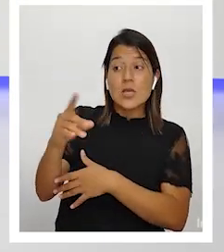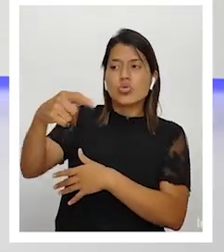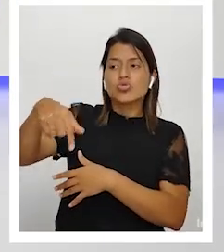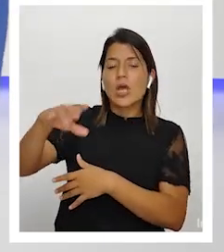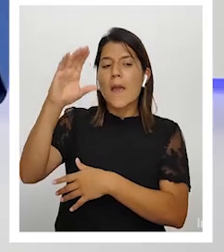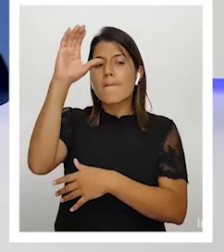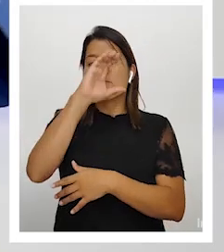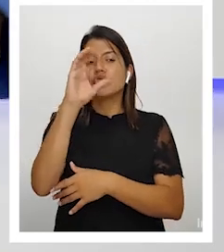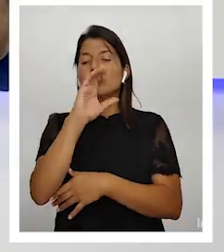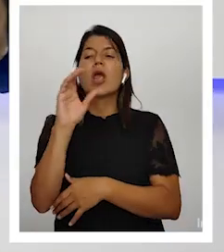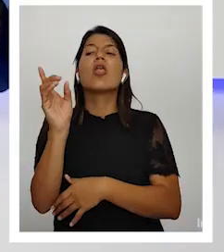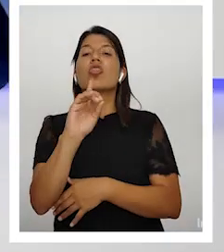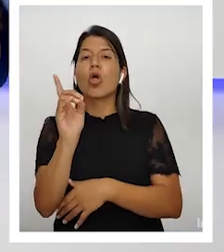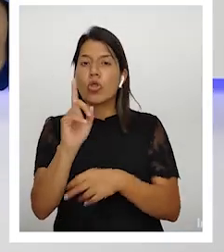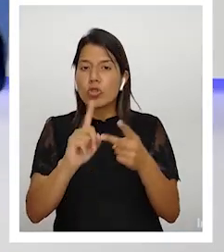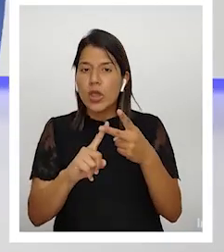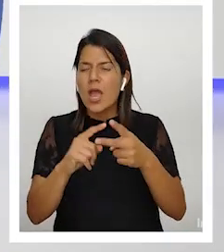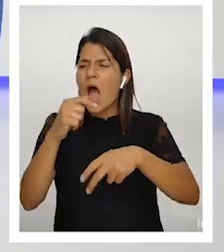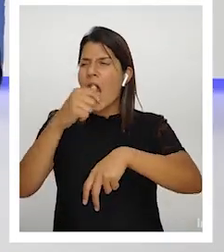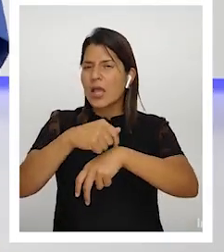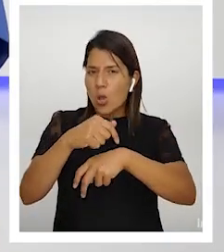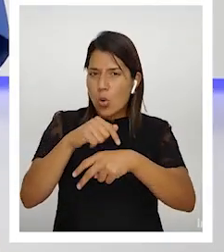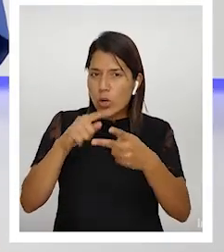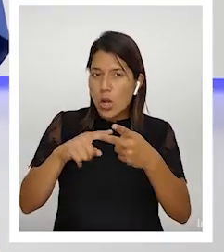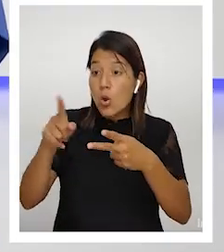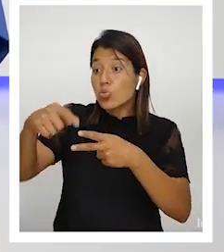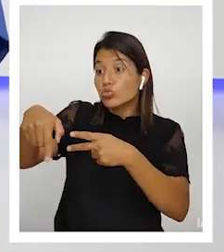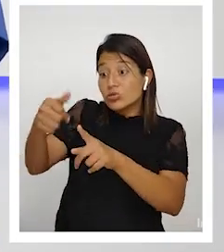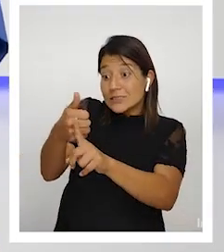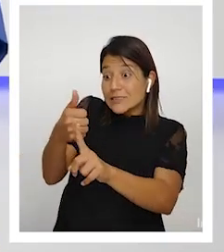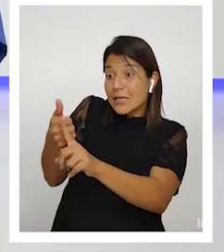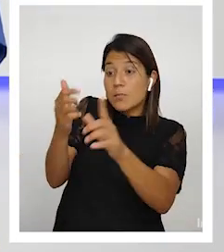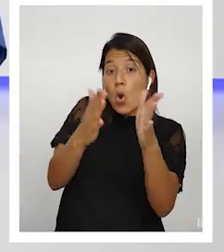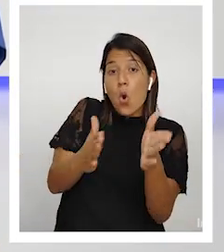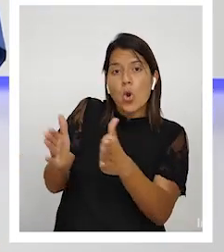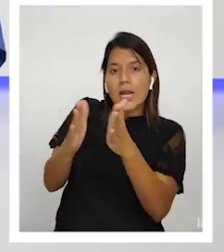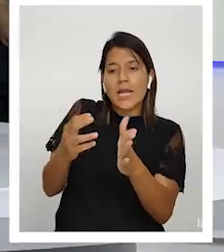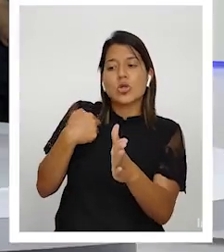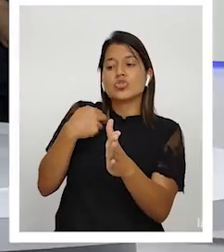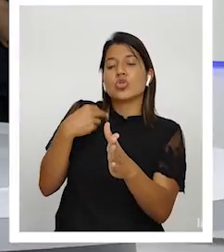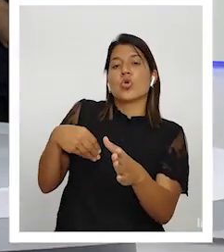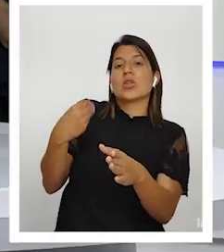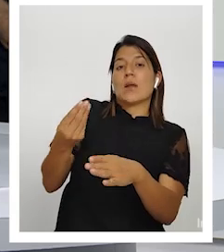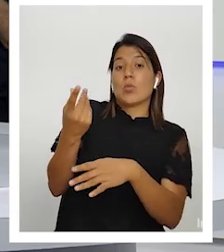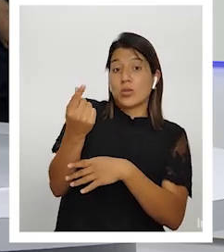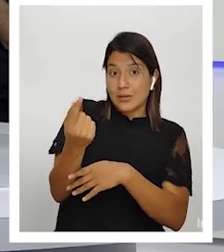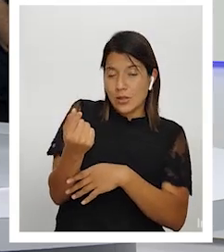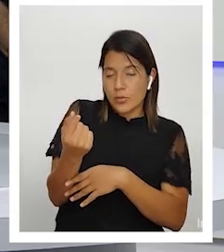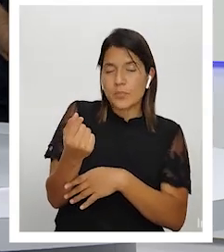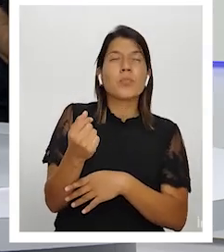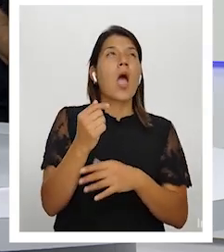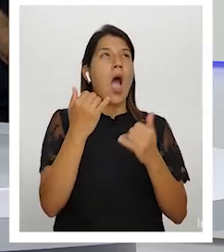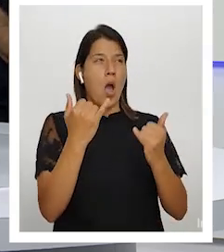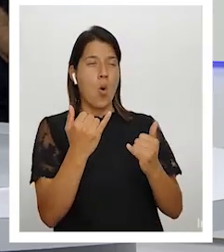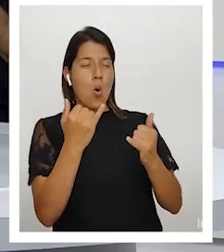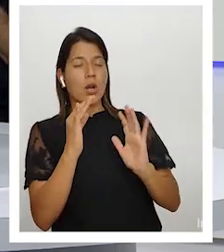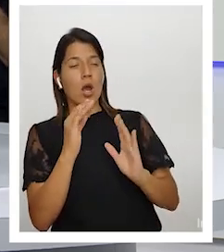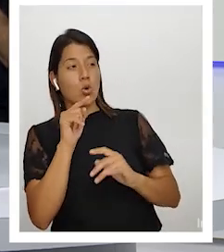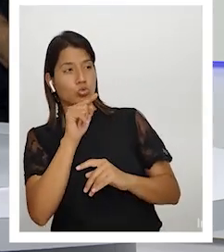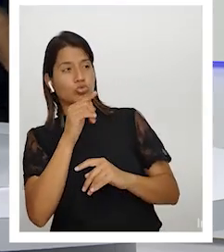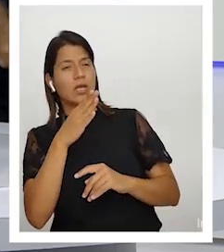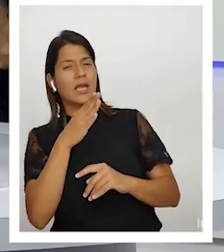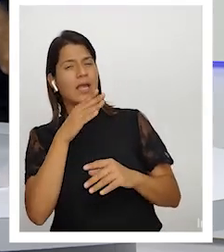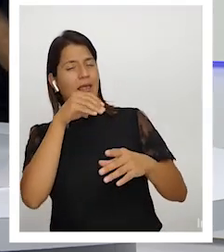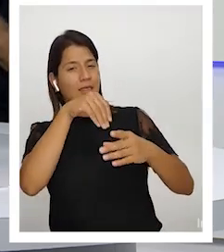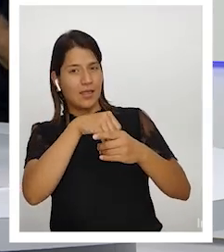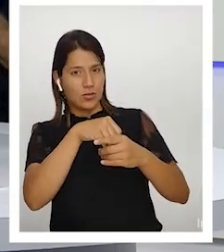horarios que se van a hacer así tienen que estar organizados para eso don Miguel un detalle usted que estuvo en la academia que estuvo